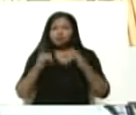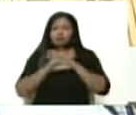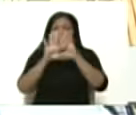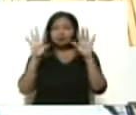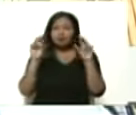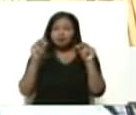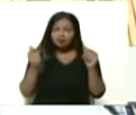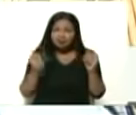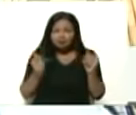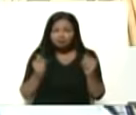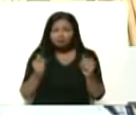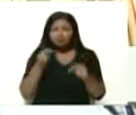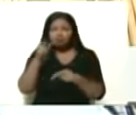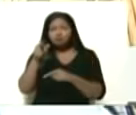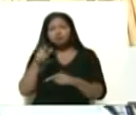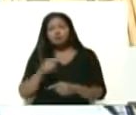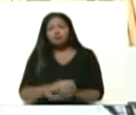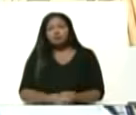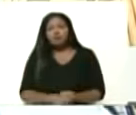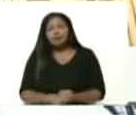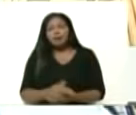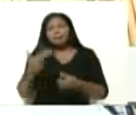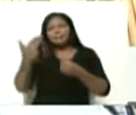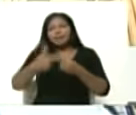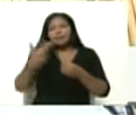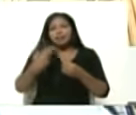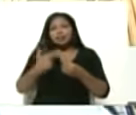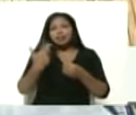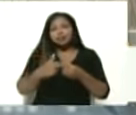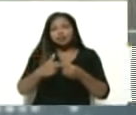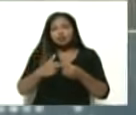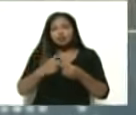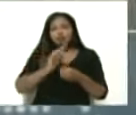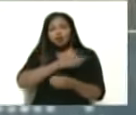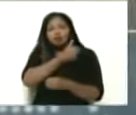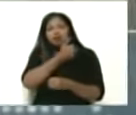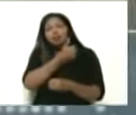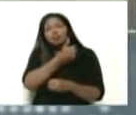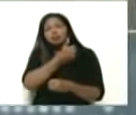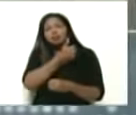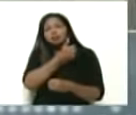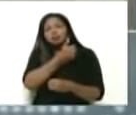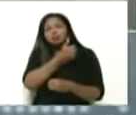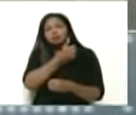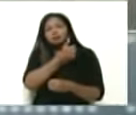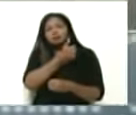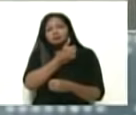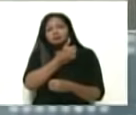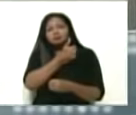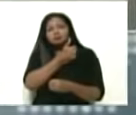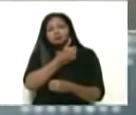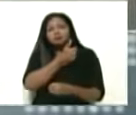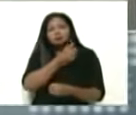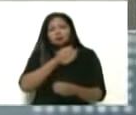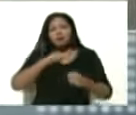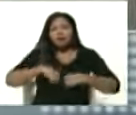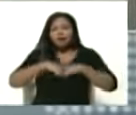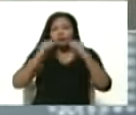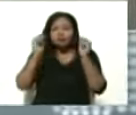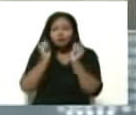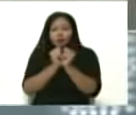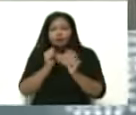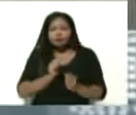allá al complejo petroquímico general de división José Antonio Anzuategui.